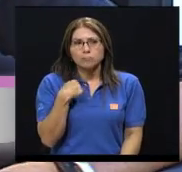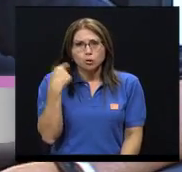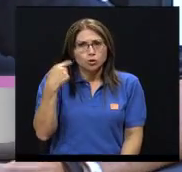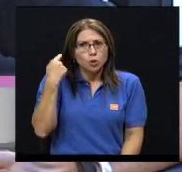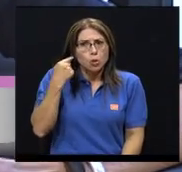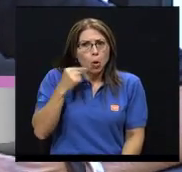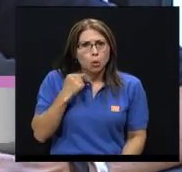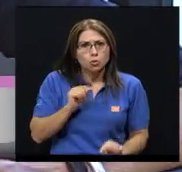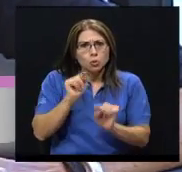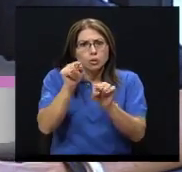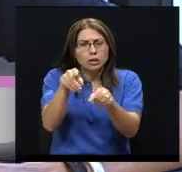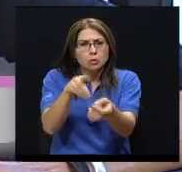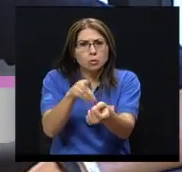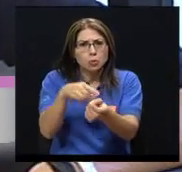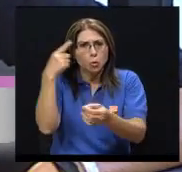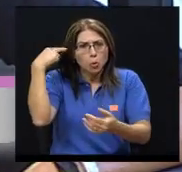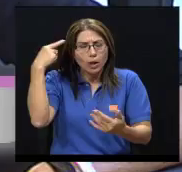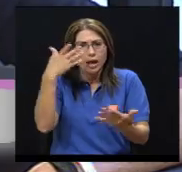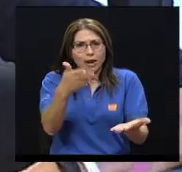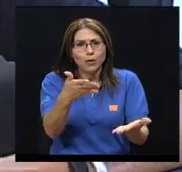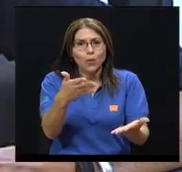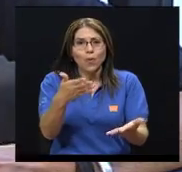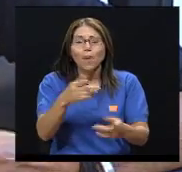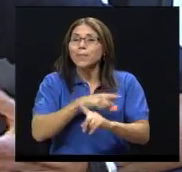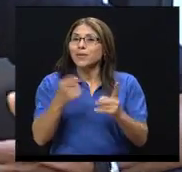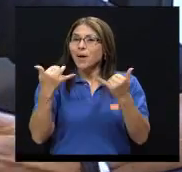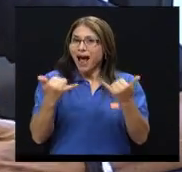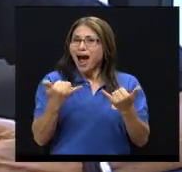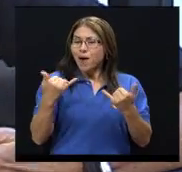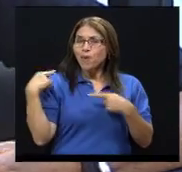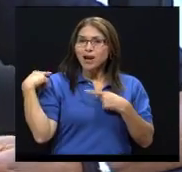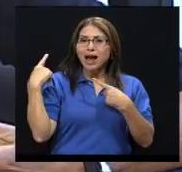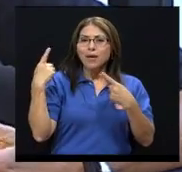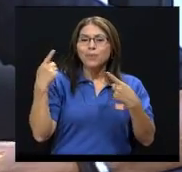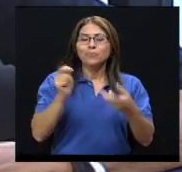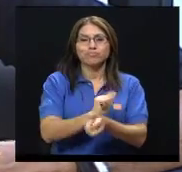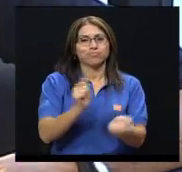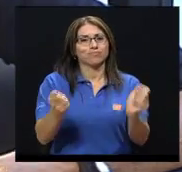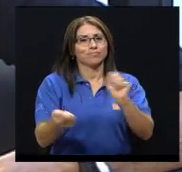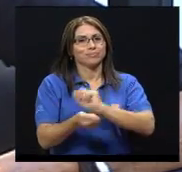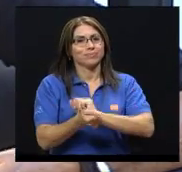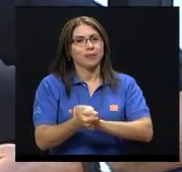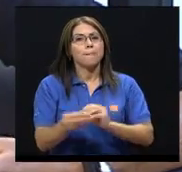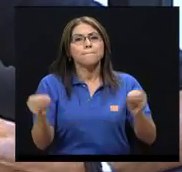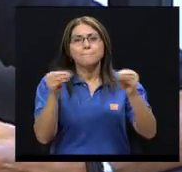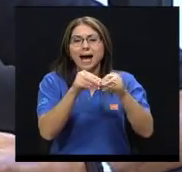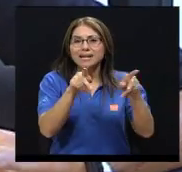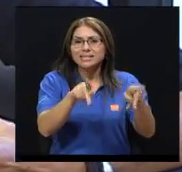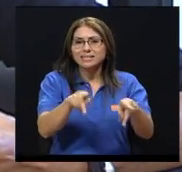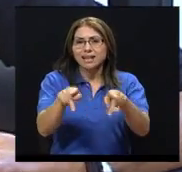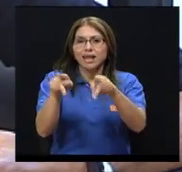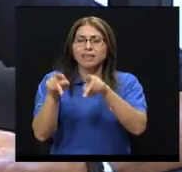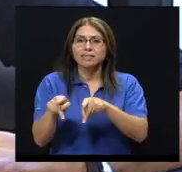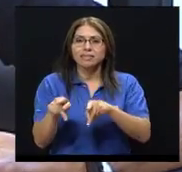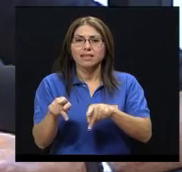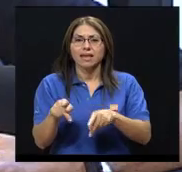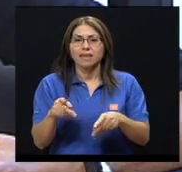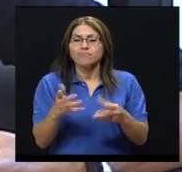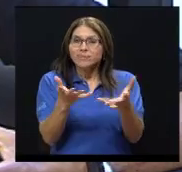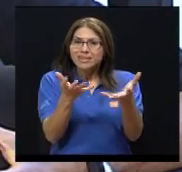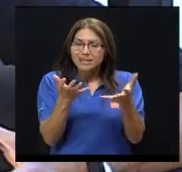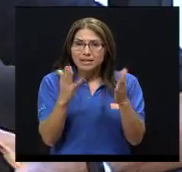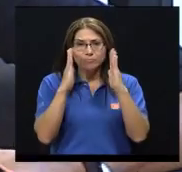que es que estoy loco y me están llevando donde lo quiero, digamos, ¿verdad? Hasta ahora, donde mucha más gente busca el espacio